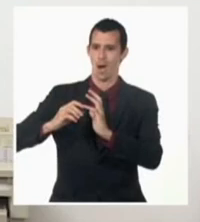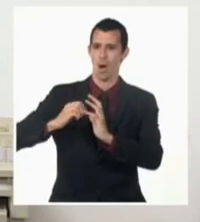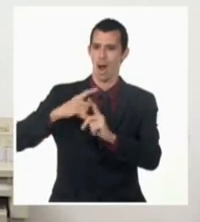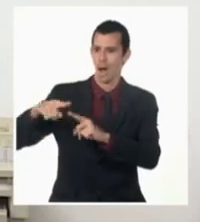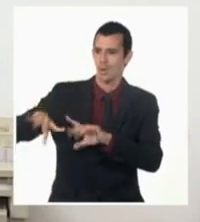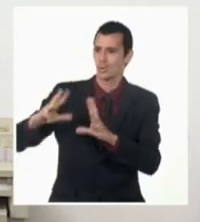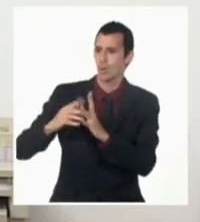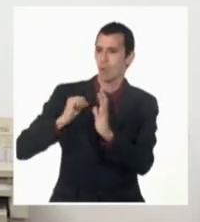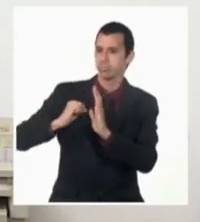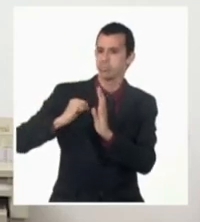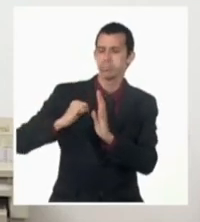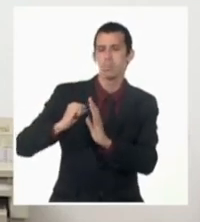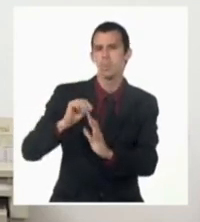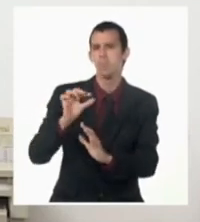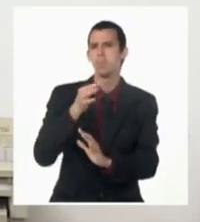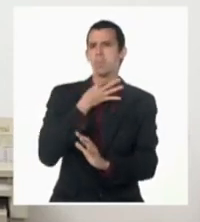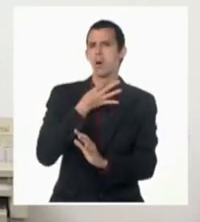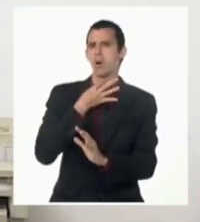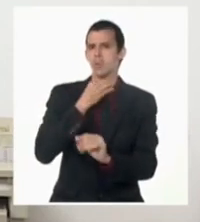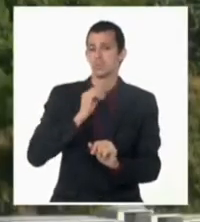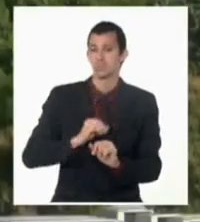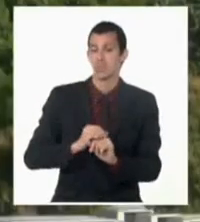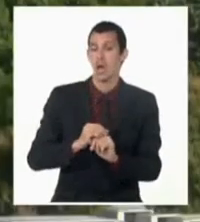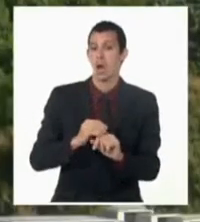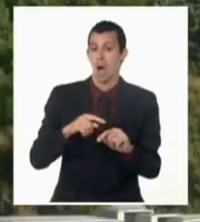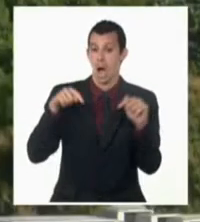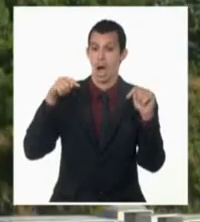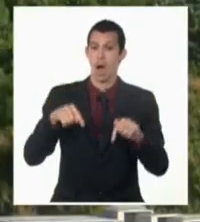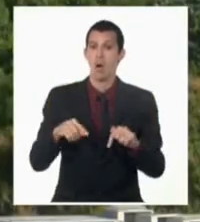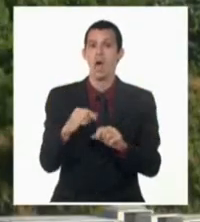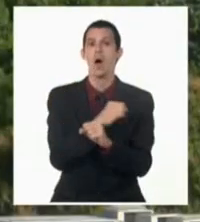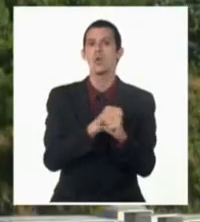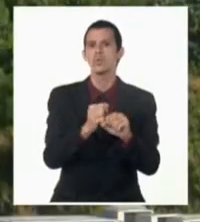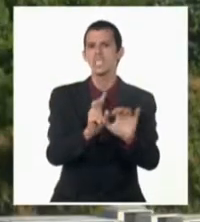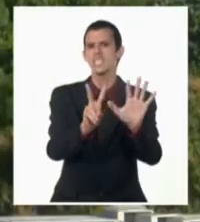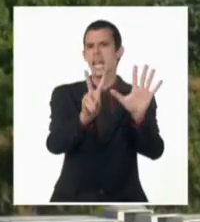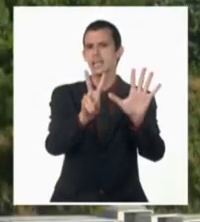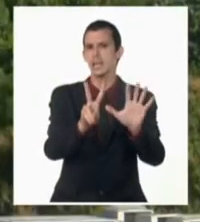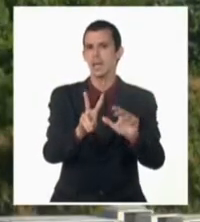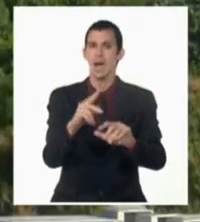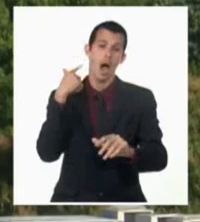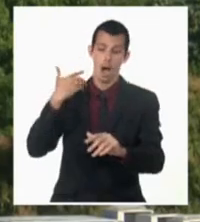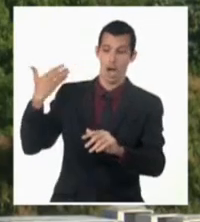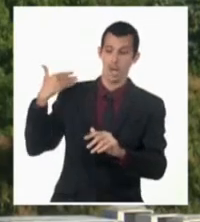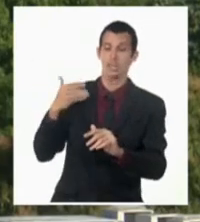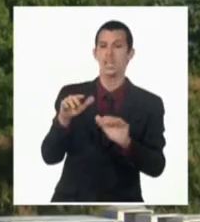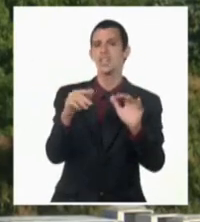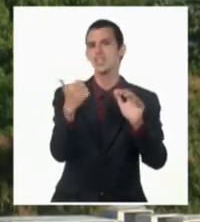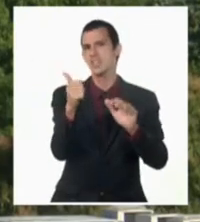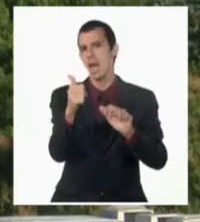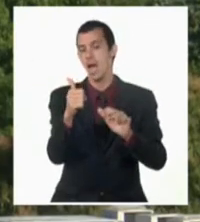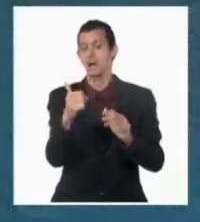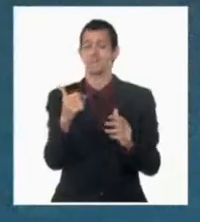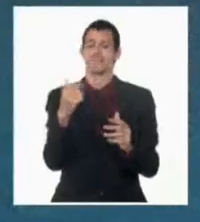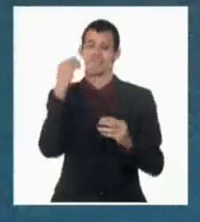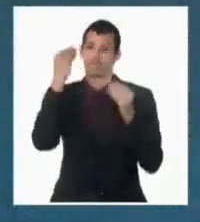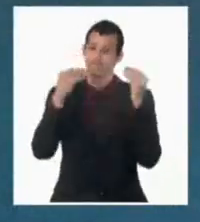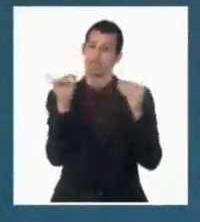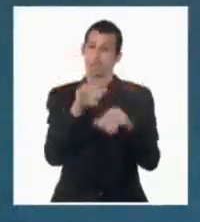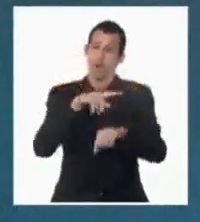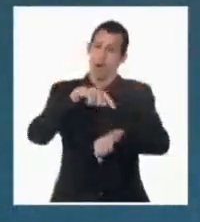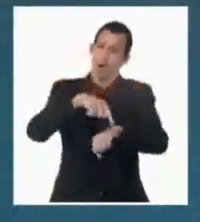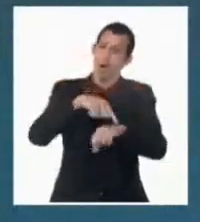con 7 equipos de bombeo de 10 equipos que estuvieran trabajando. Directivos señalan que cambios de horarios y modificaciones